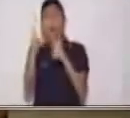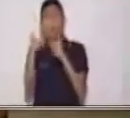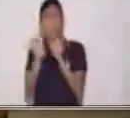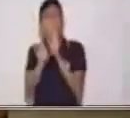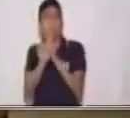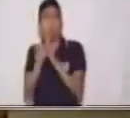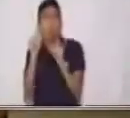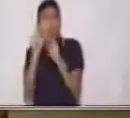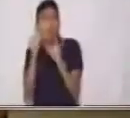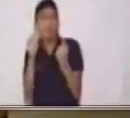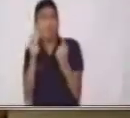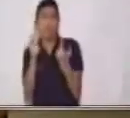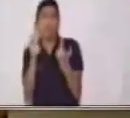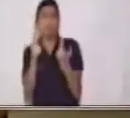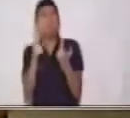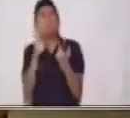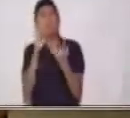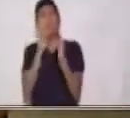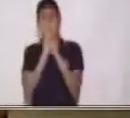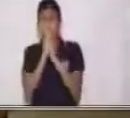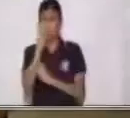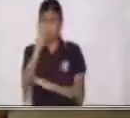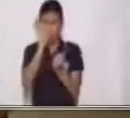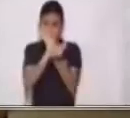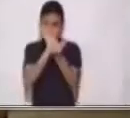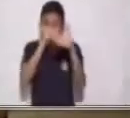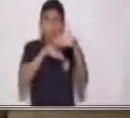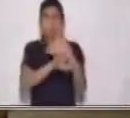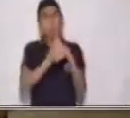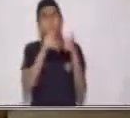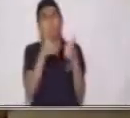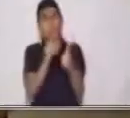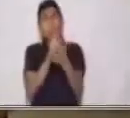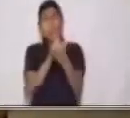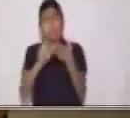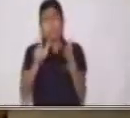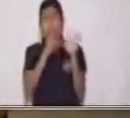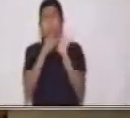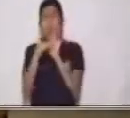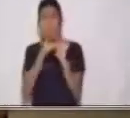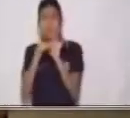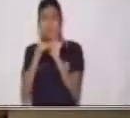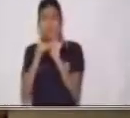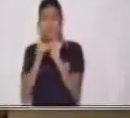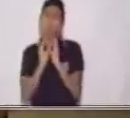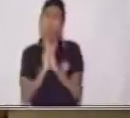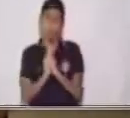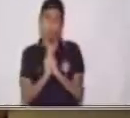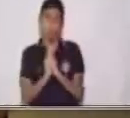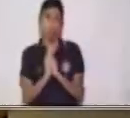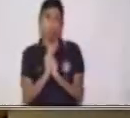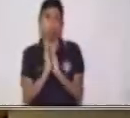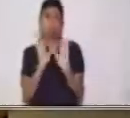Recuerden de guardarlo muy bien organizado y muy limpio, muy ordenado. ¿Qué aprendimos el día de hoy